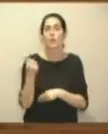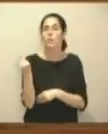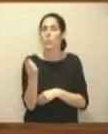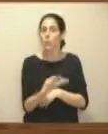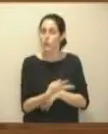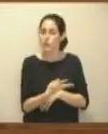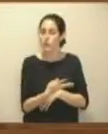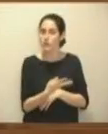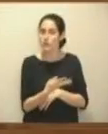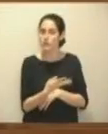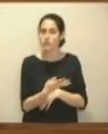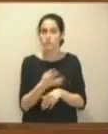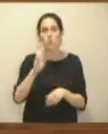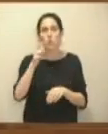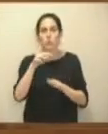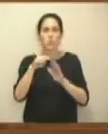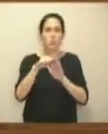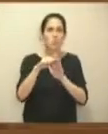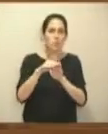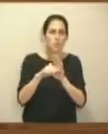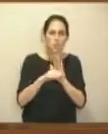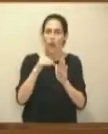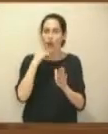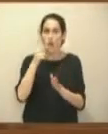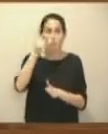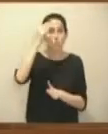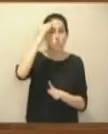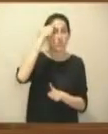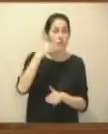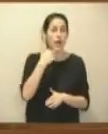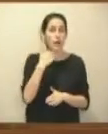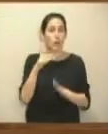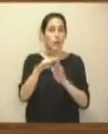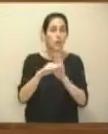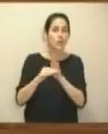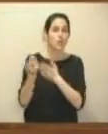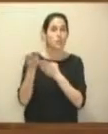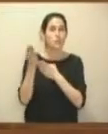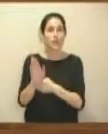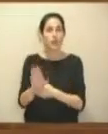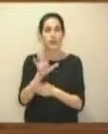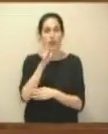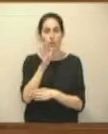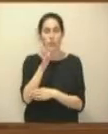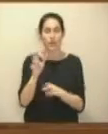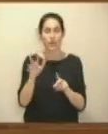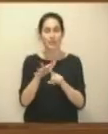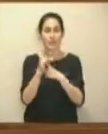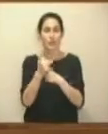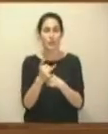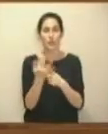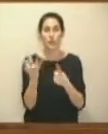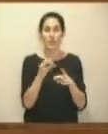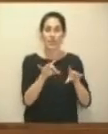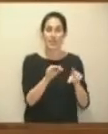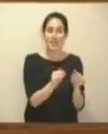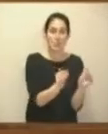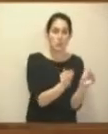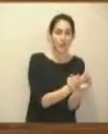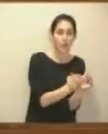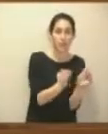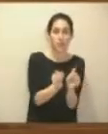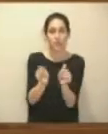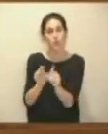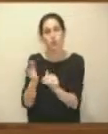qué otra medida, si es que piensan alguna, plantear para paliar el minifundismo forestal, que nos parece que es otro problema